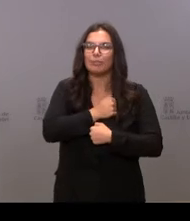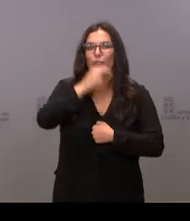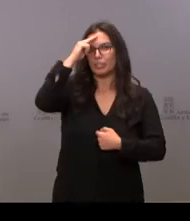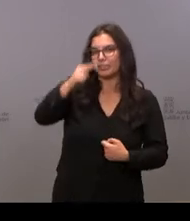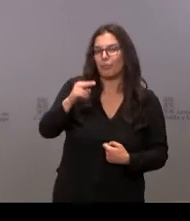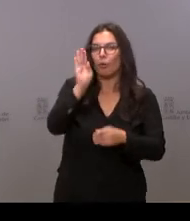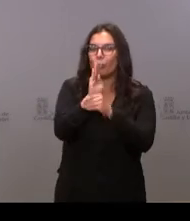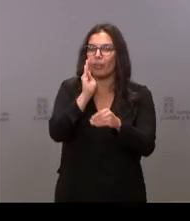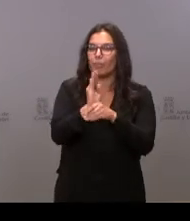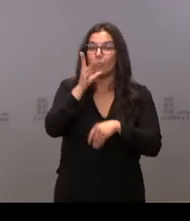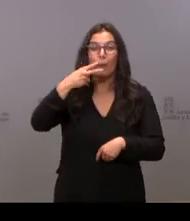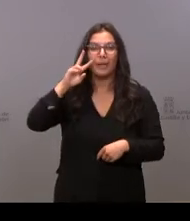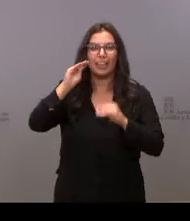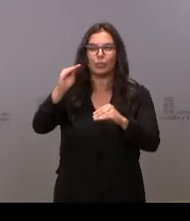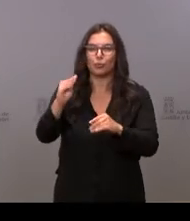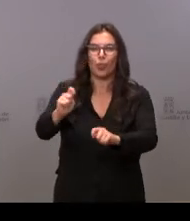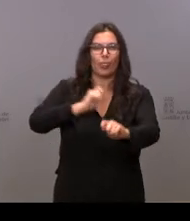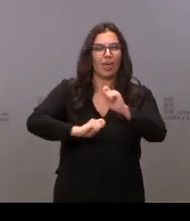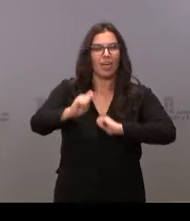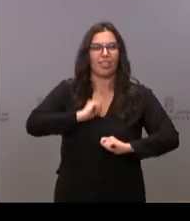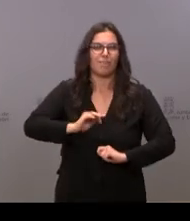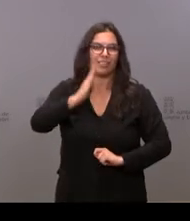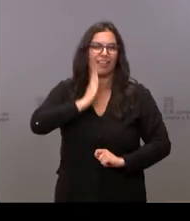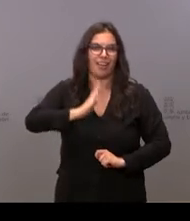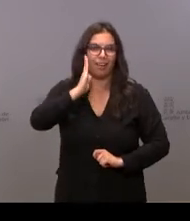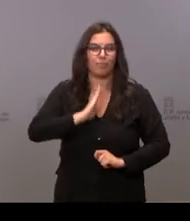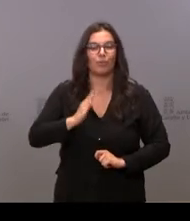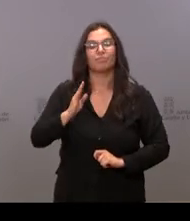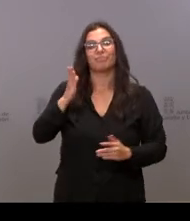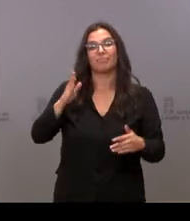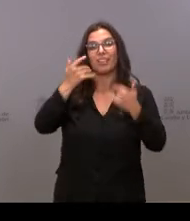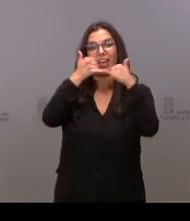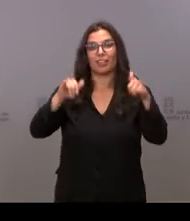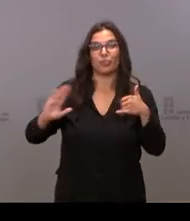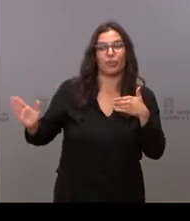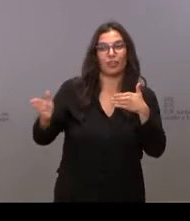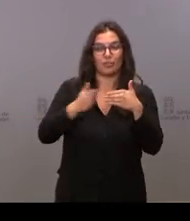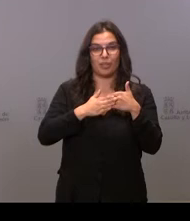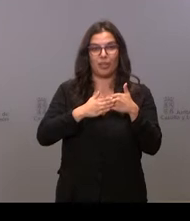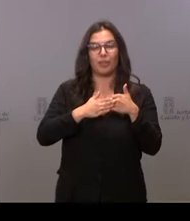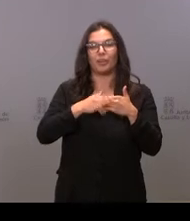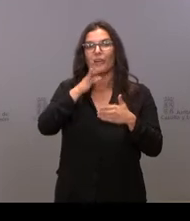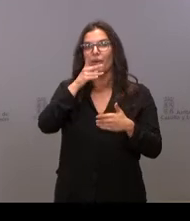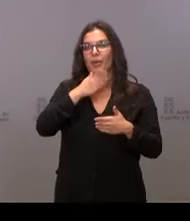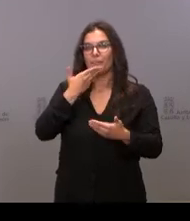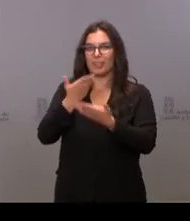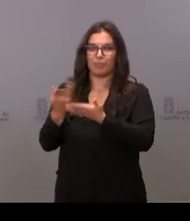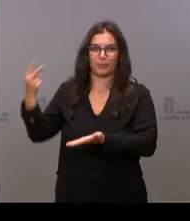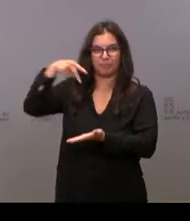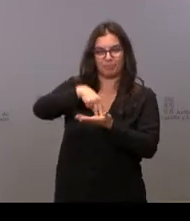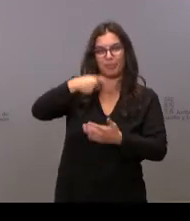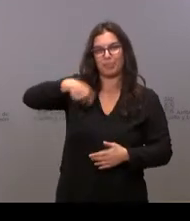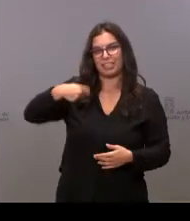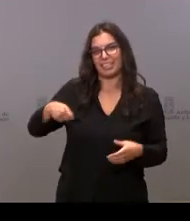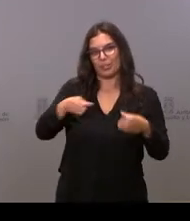aportan, por toda esa experiencia y amor que nos dan, ¿verdad? Para clausurar este acto ahora pido la presencia, por favor, en el escenario del presidente de la Junta